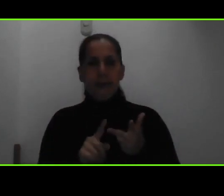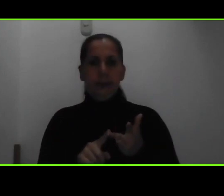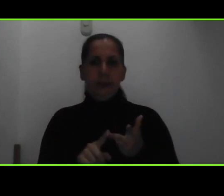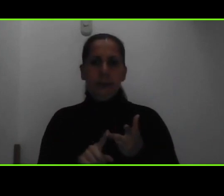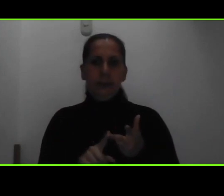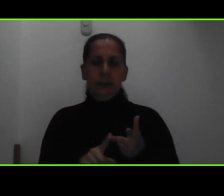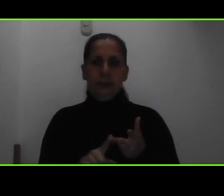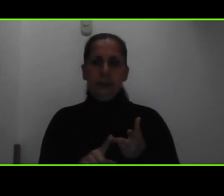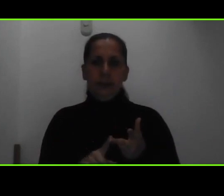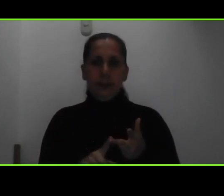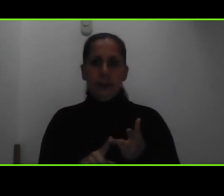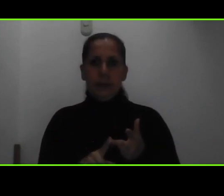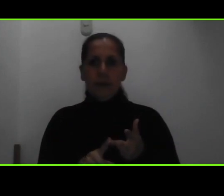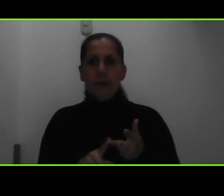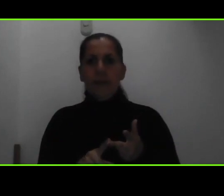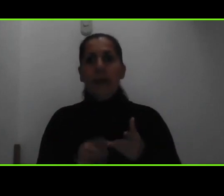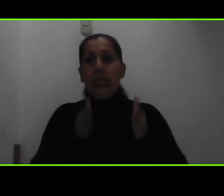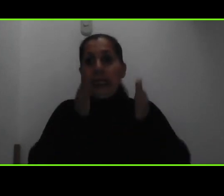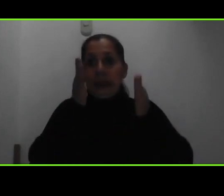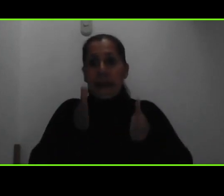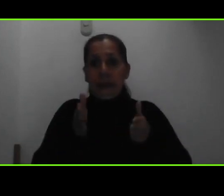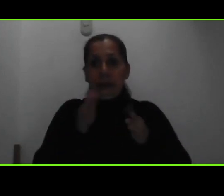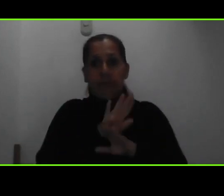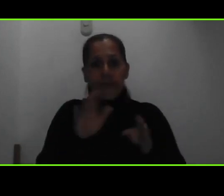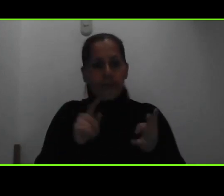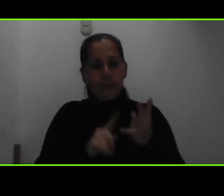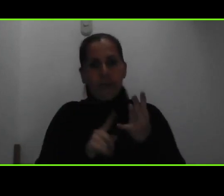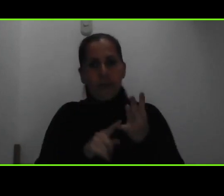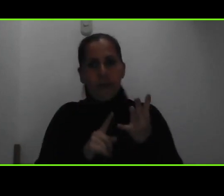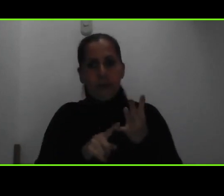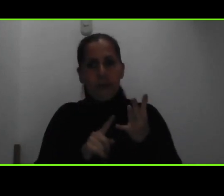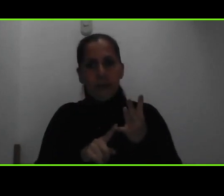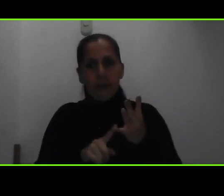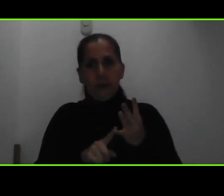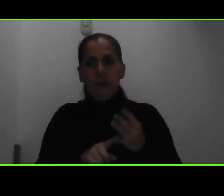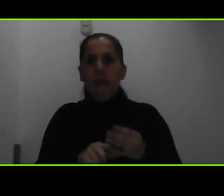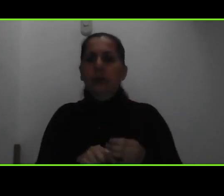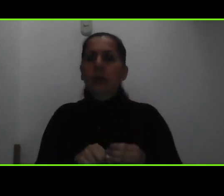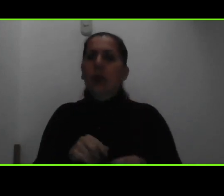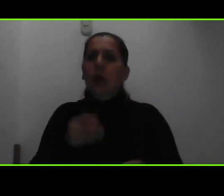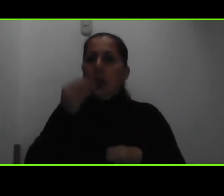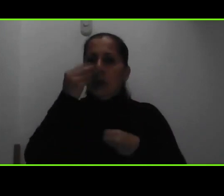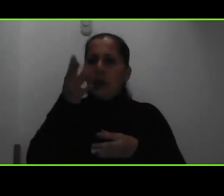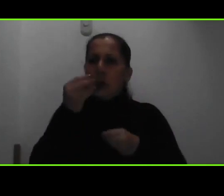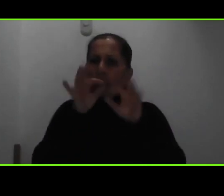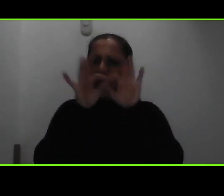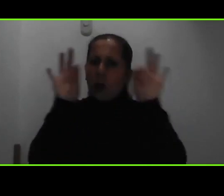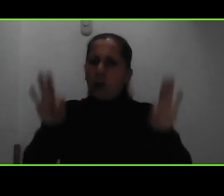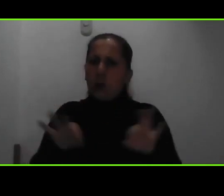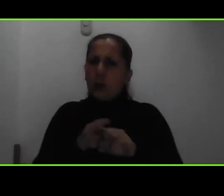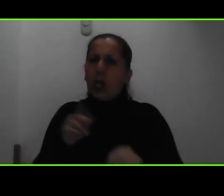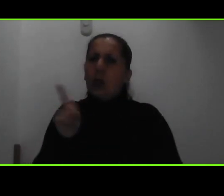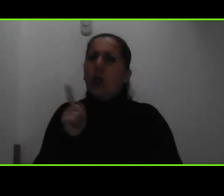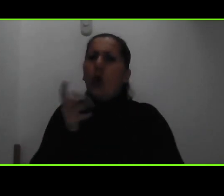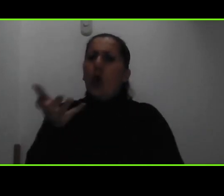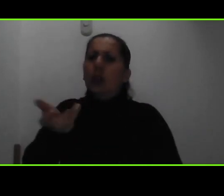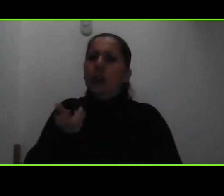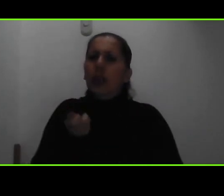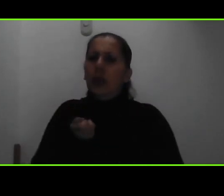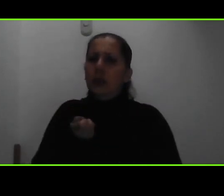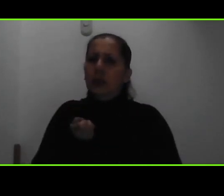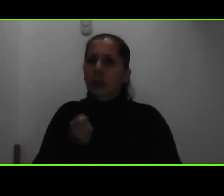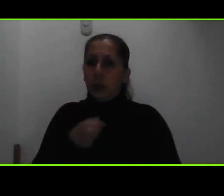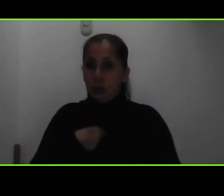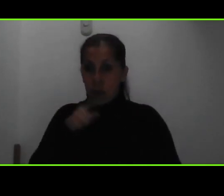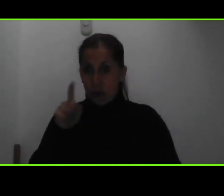y vamos a cerrar este primer bloque con la pregunta de dónde se obtiene el formulario y si debo